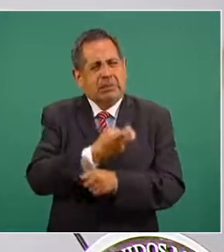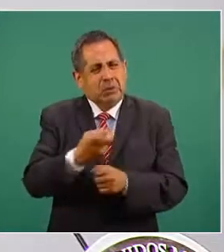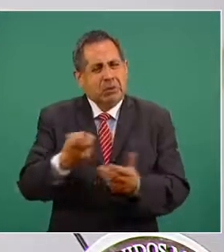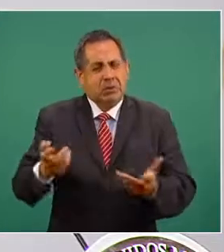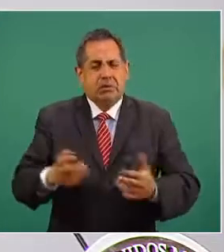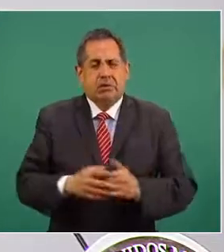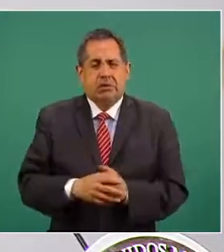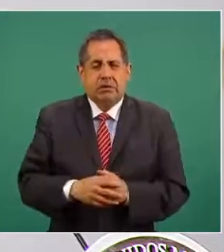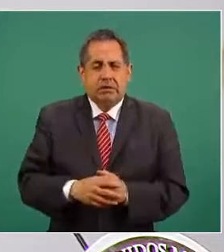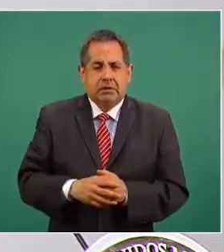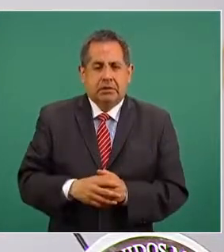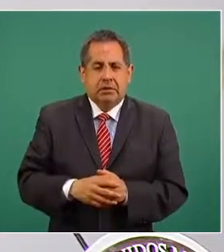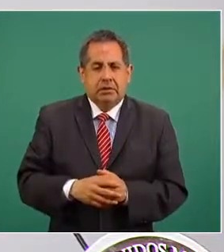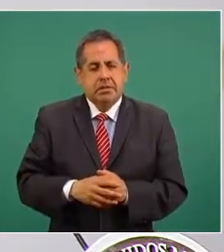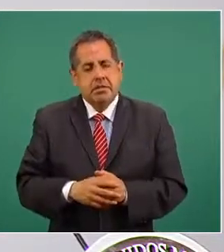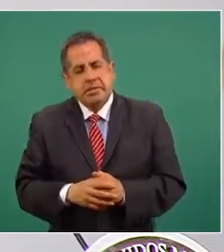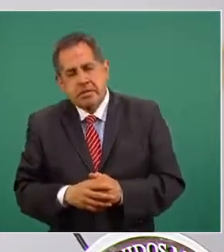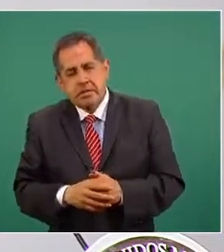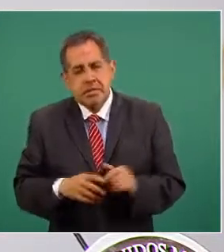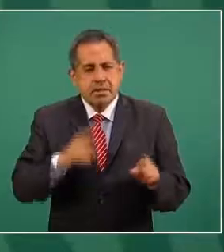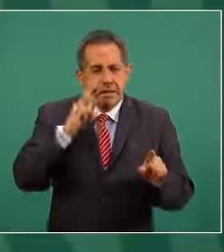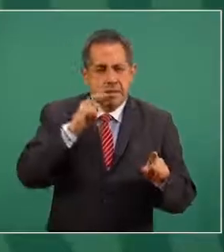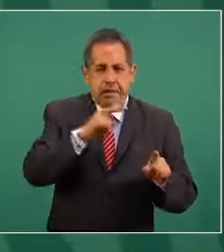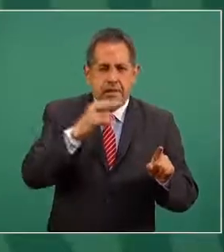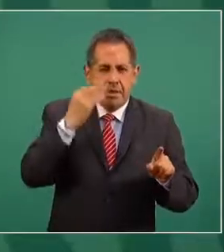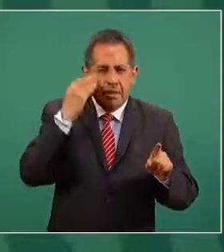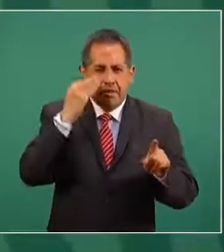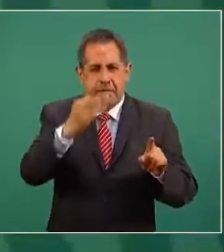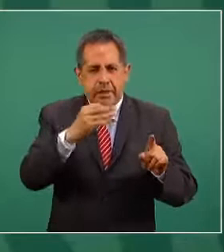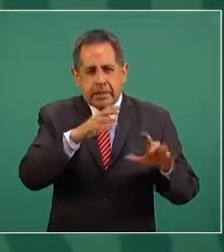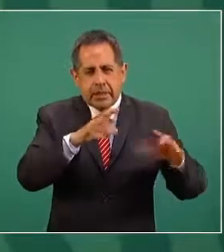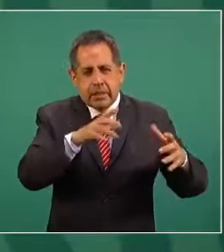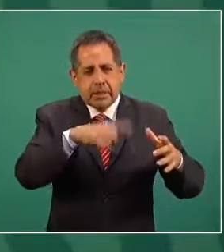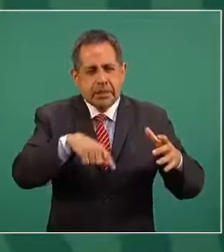hay que ver tiempos, política es tiempo,